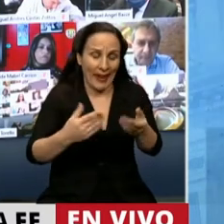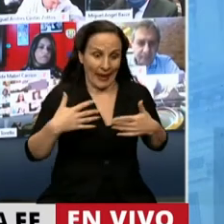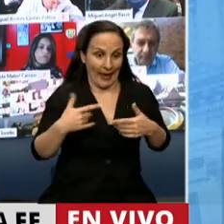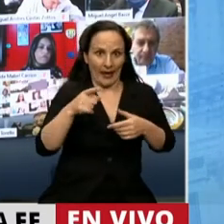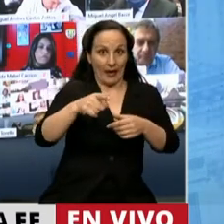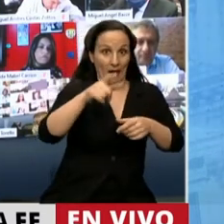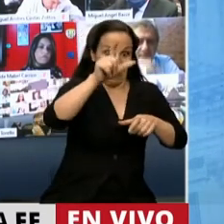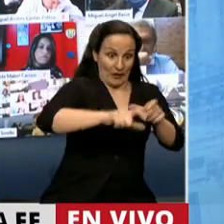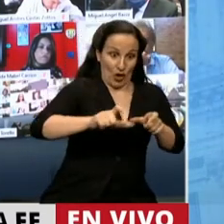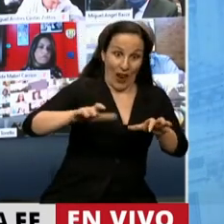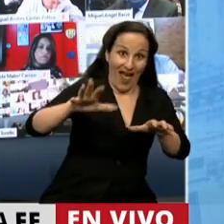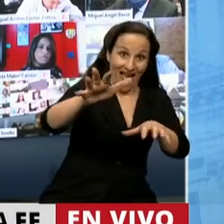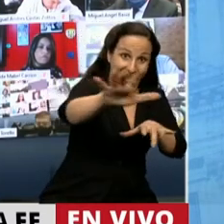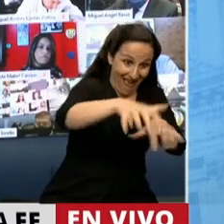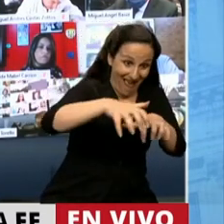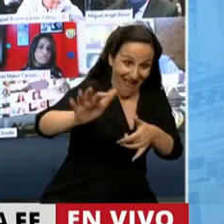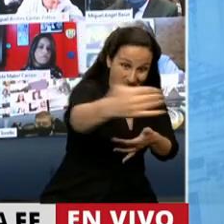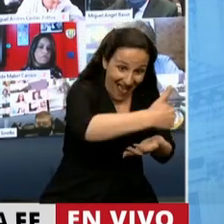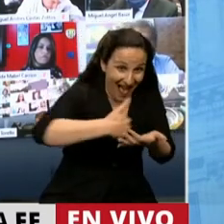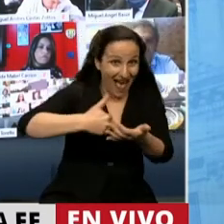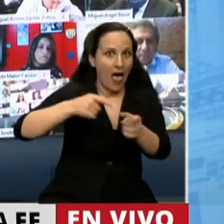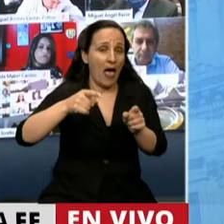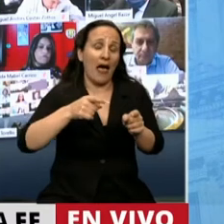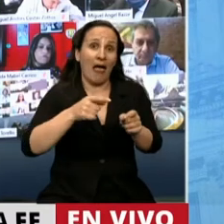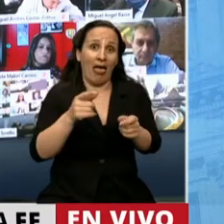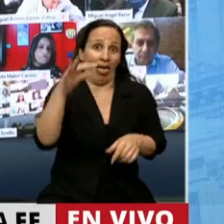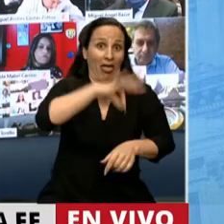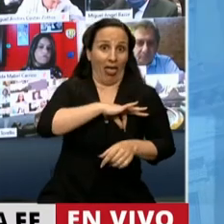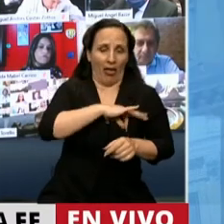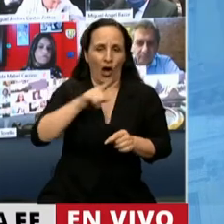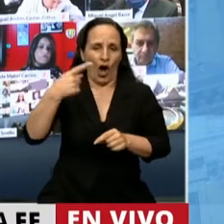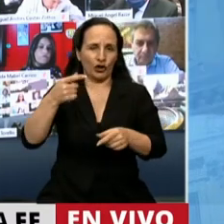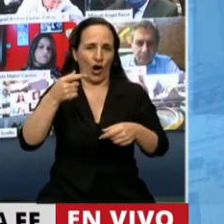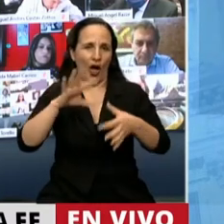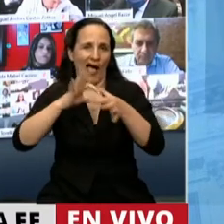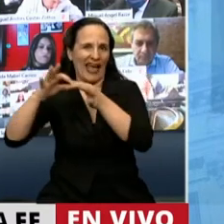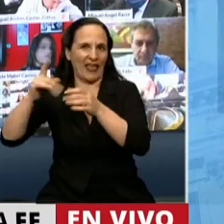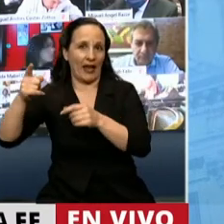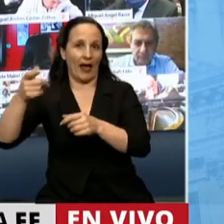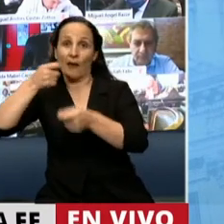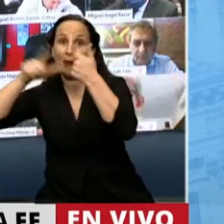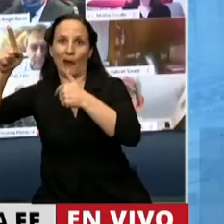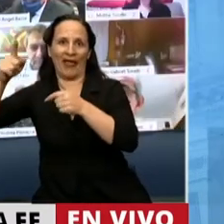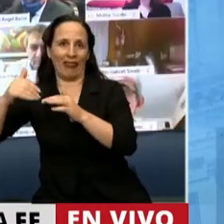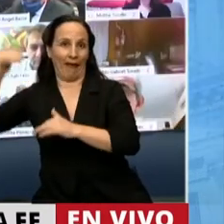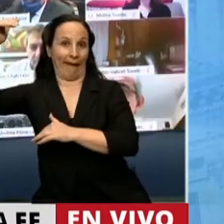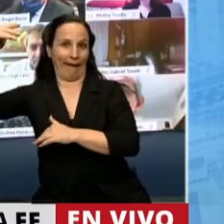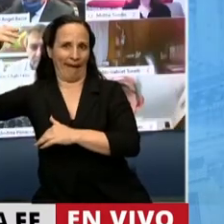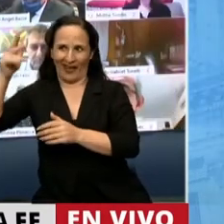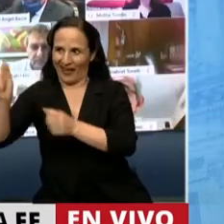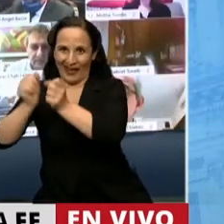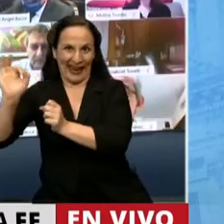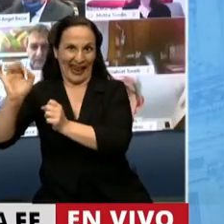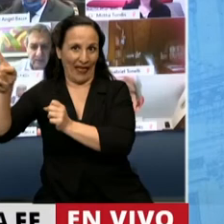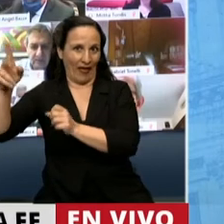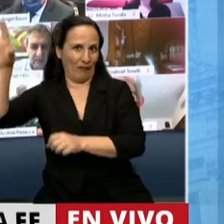citrícola y los grandes acopiadores del país que hacen grandes negocios sin producir nada. No